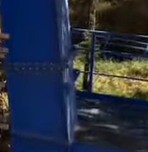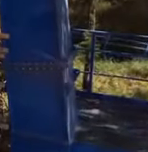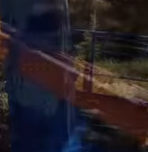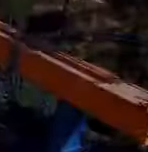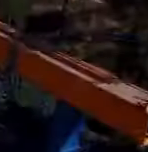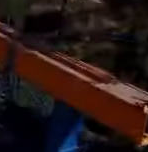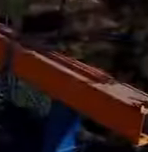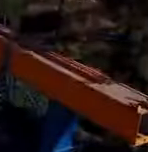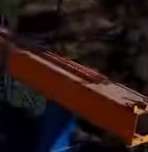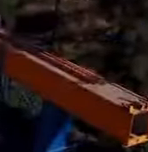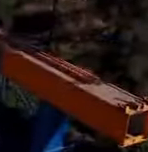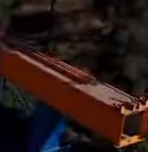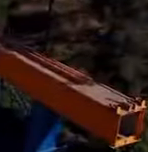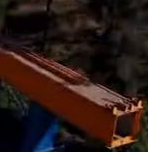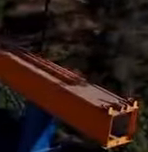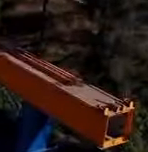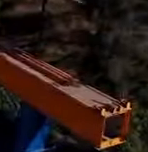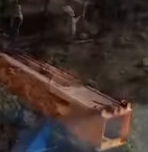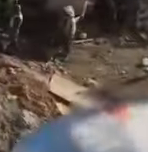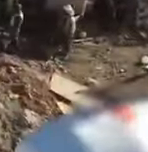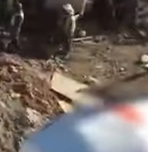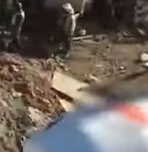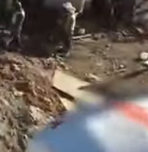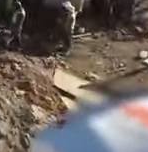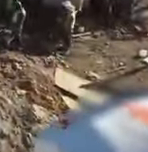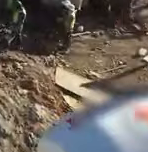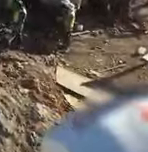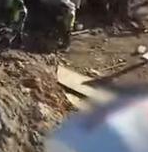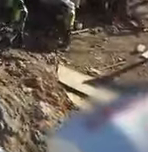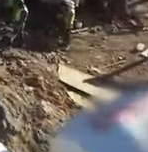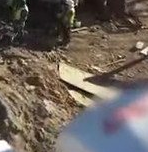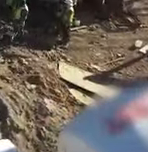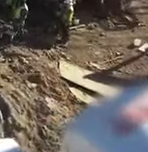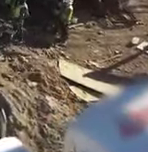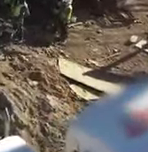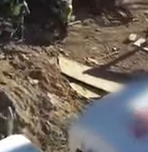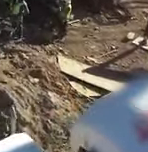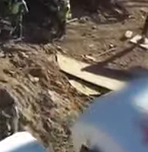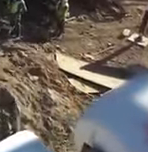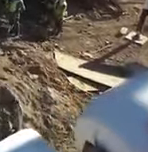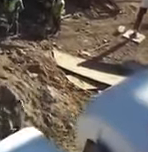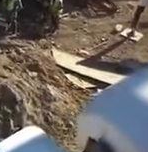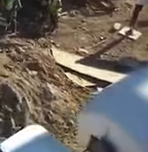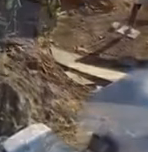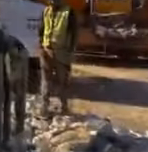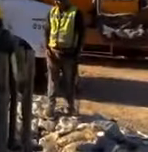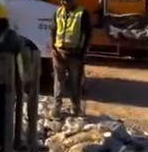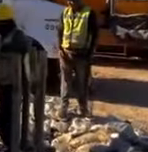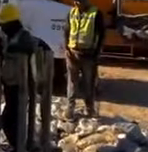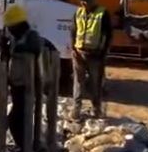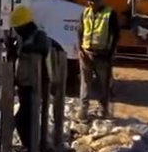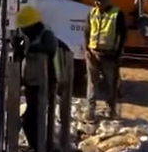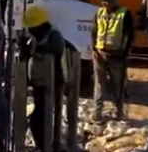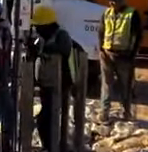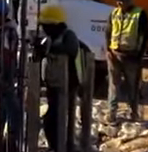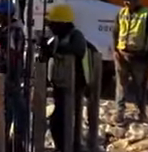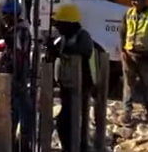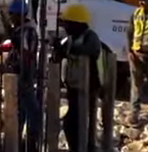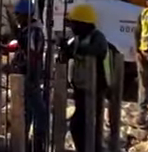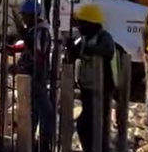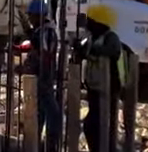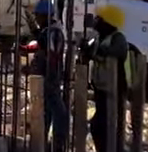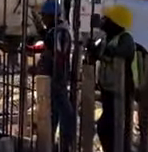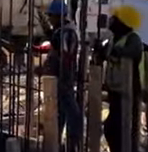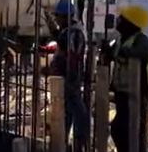estructura provisional que sostendrá el equipo para su ensamble y puesta en marcha. Este equipo colocará en su posición las dobelas que formarán las